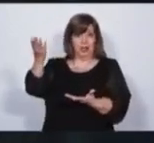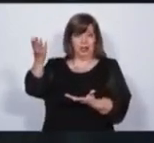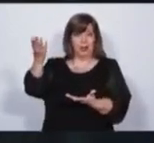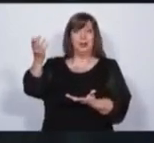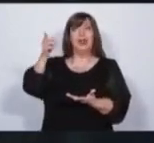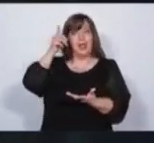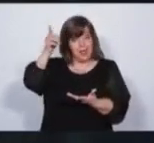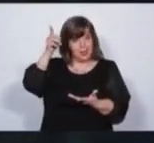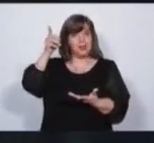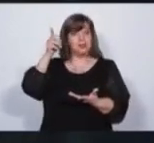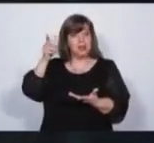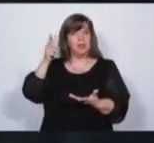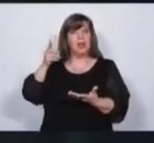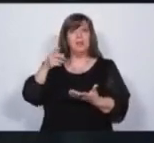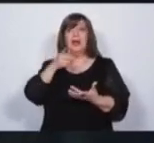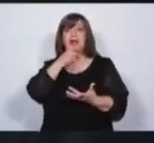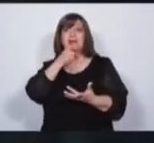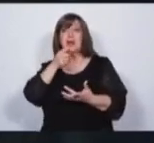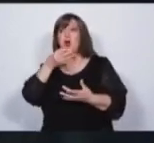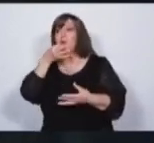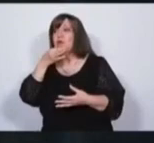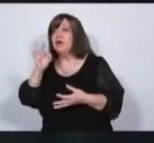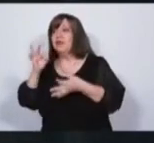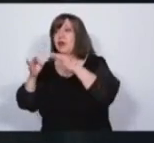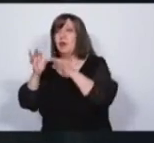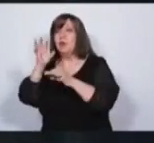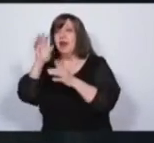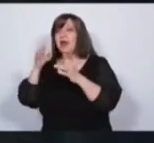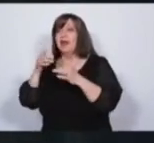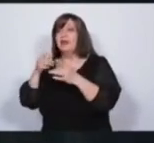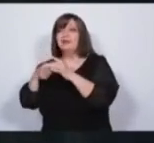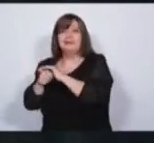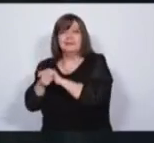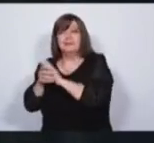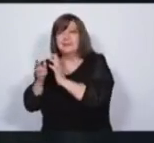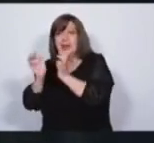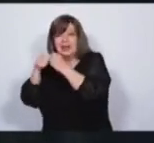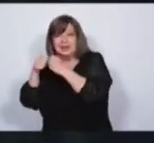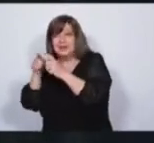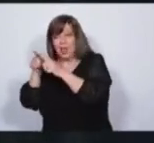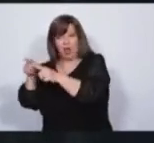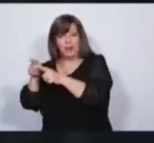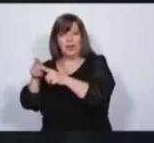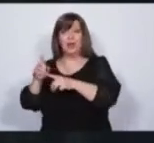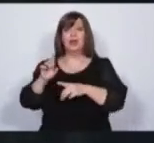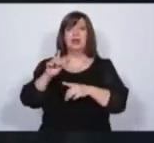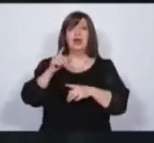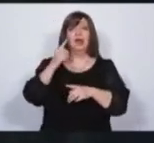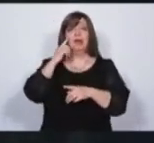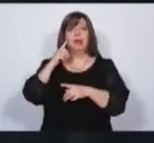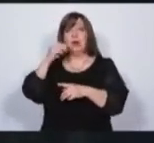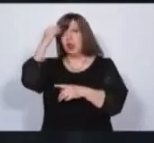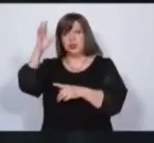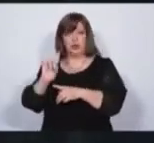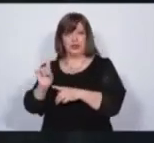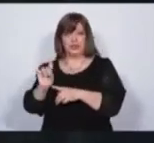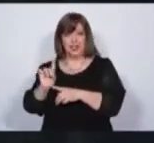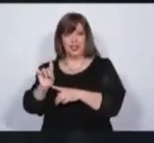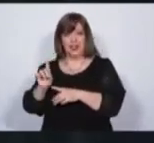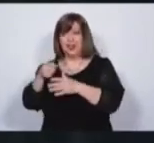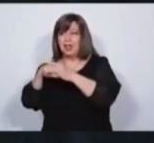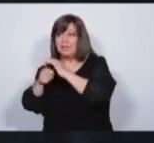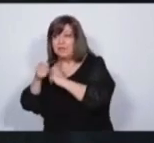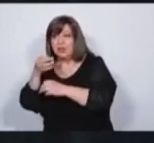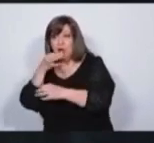Que genera un mercado negro del usado. Pero no el ilegal. Hay que combatir la ilegalidad